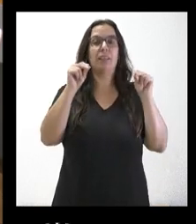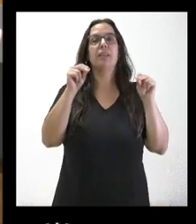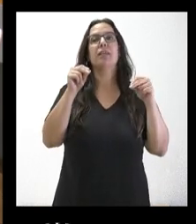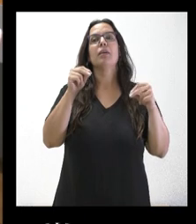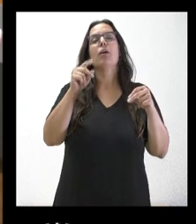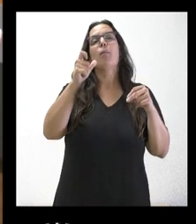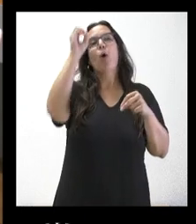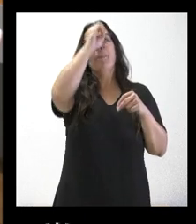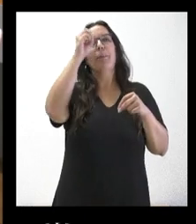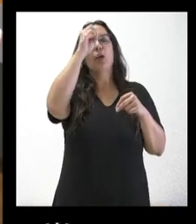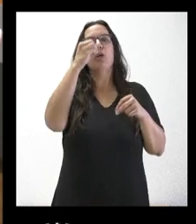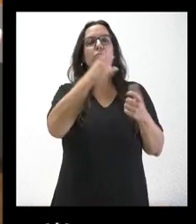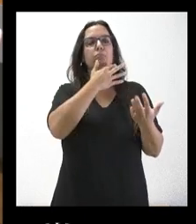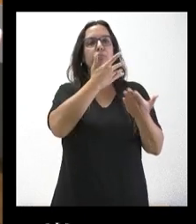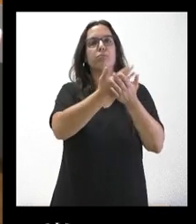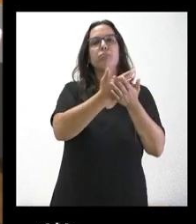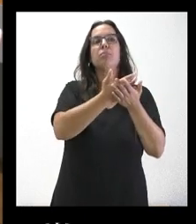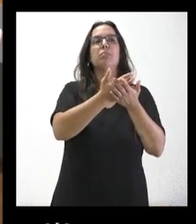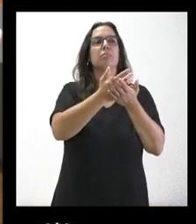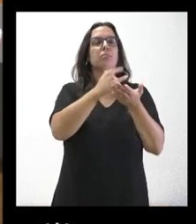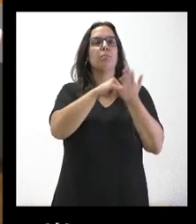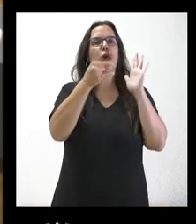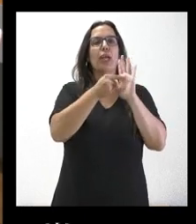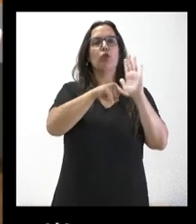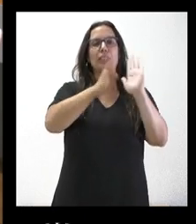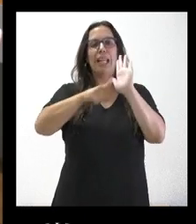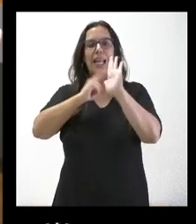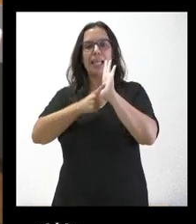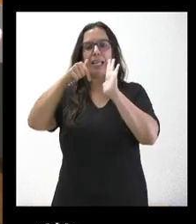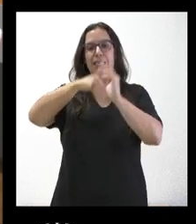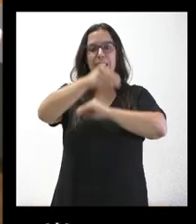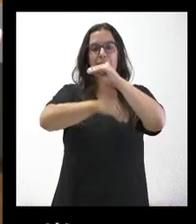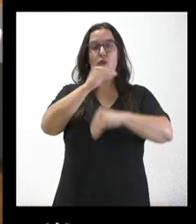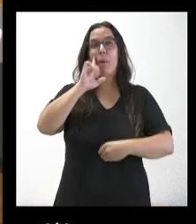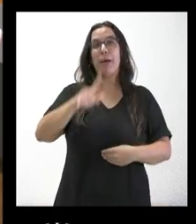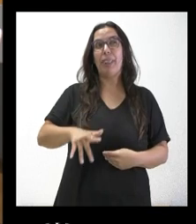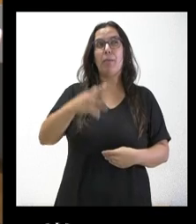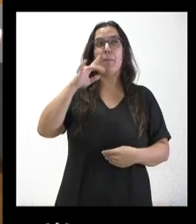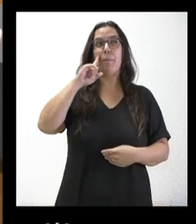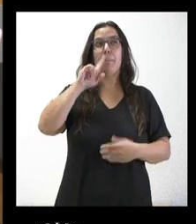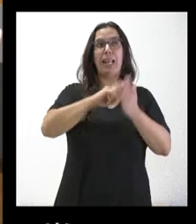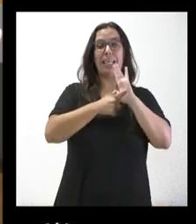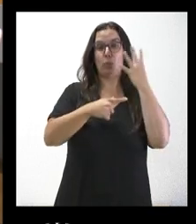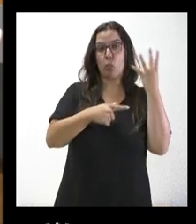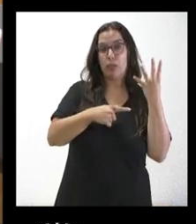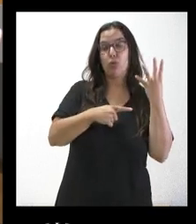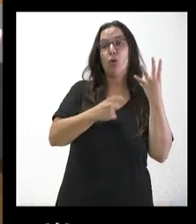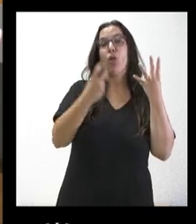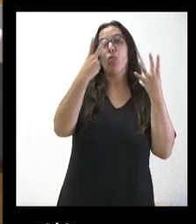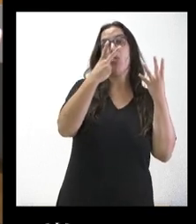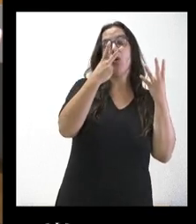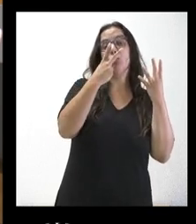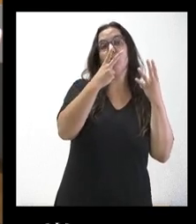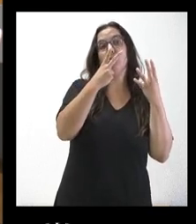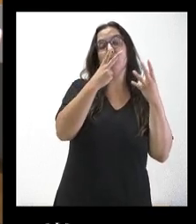aprobados o presentados por la Junta en este año. Si no me fallan las cuentas, han sido cuatro leyes y dos han sido las de presupuestos y medidas.